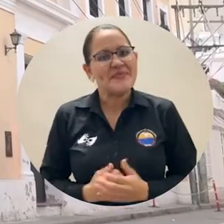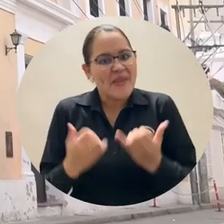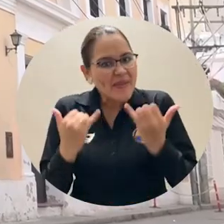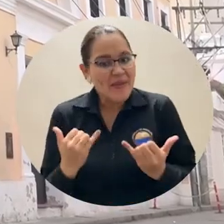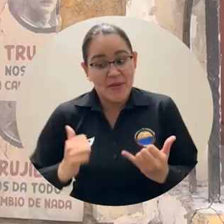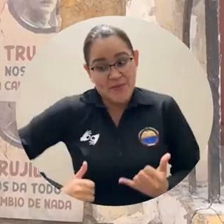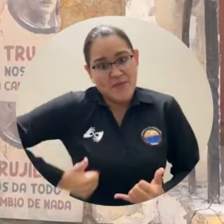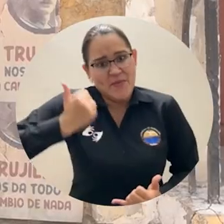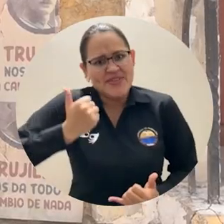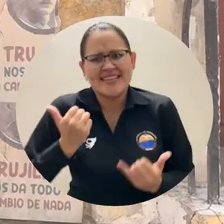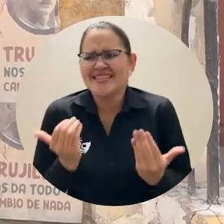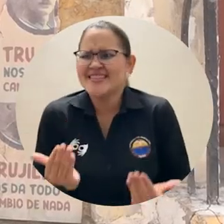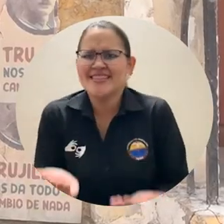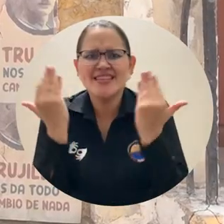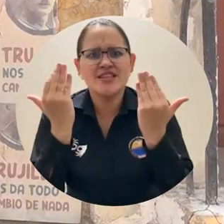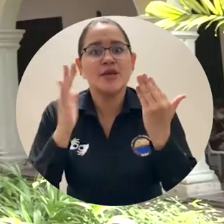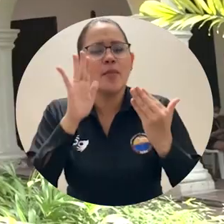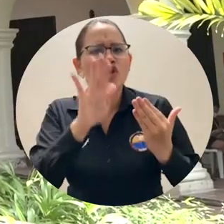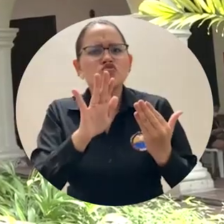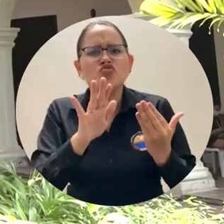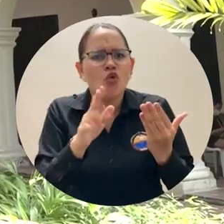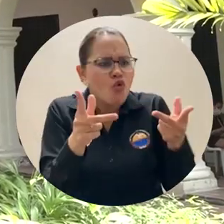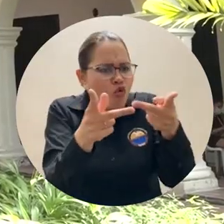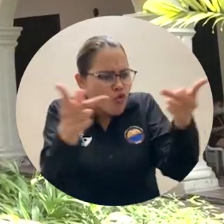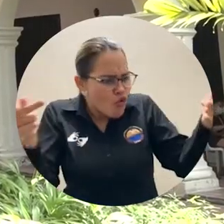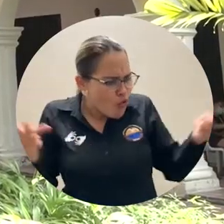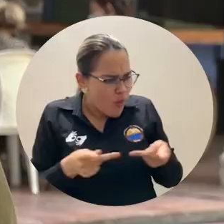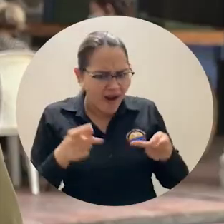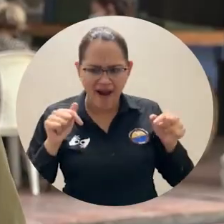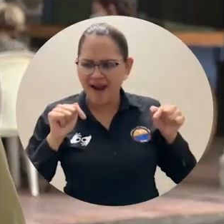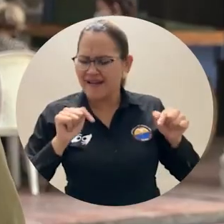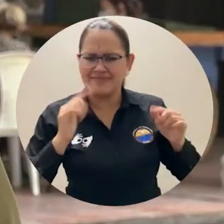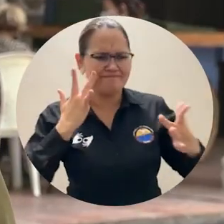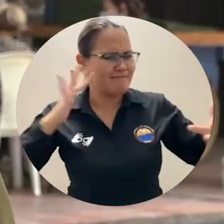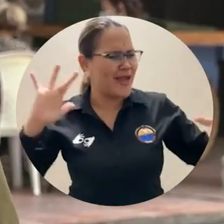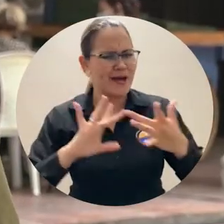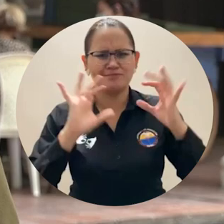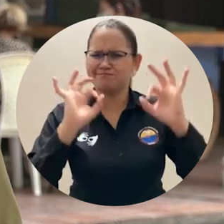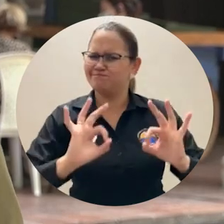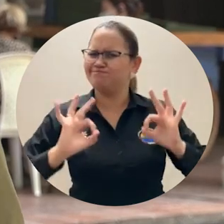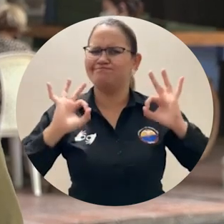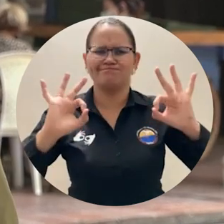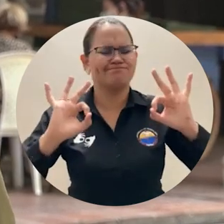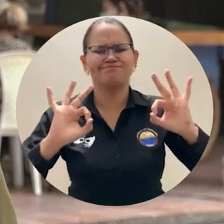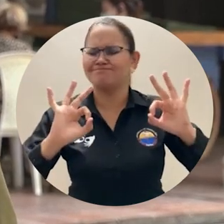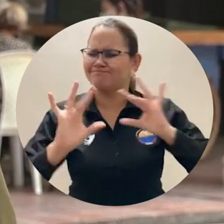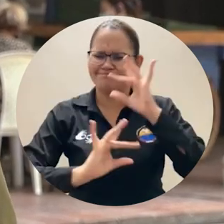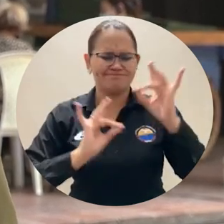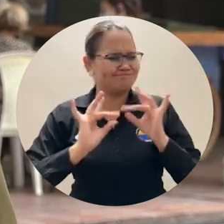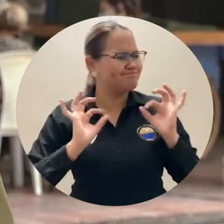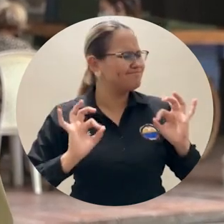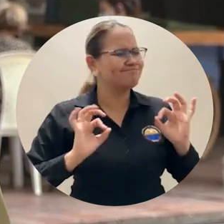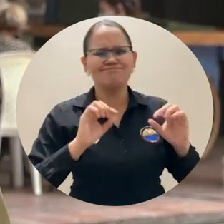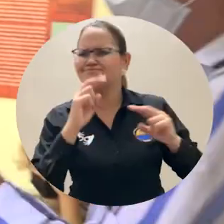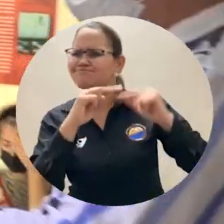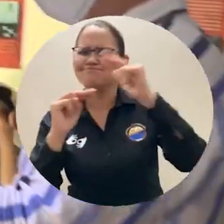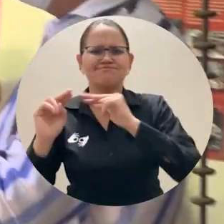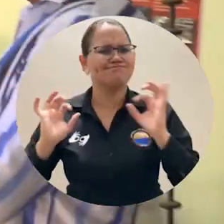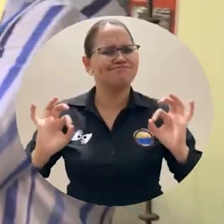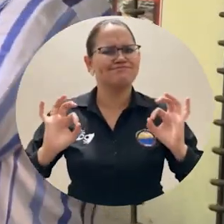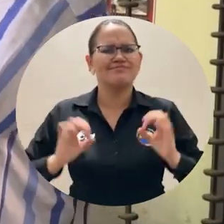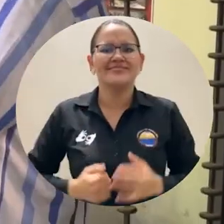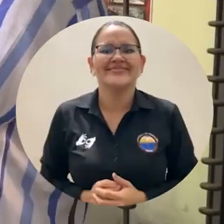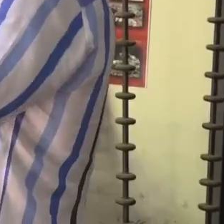Estamos aprovechando las instalaciones excepcionales que tiene y muy bien conservadas para filmar una serie de épocas.